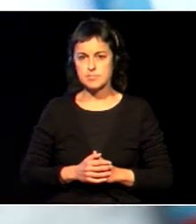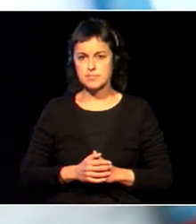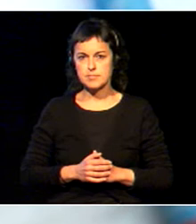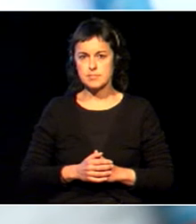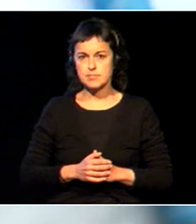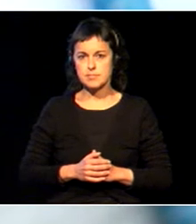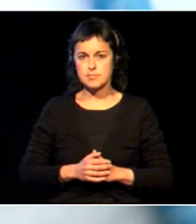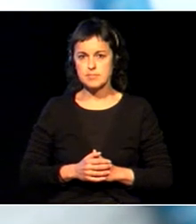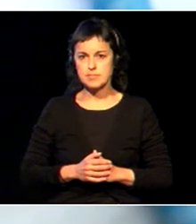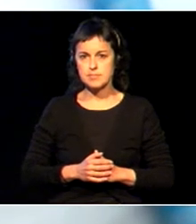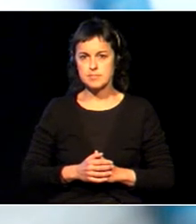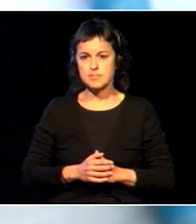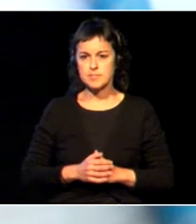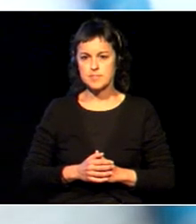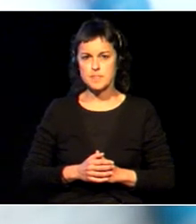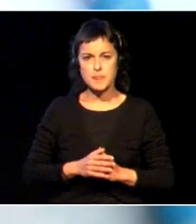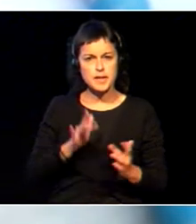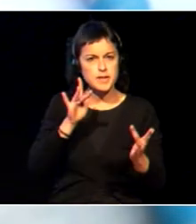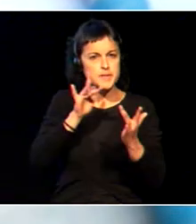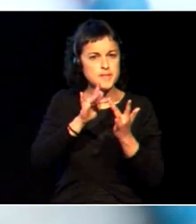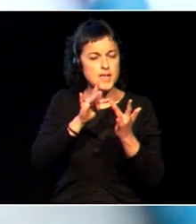Kratu honen alde egiten duena.